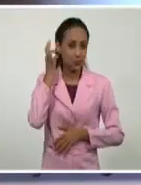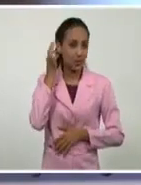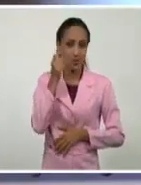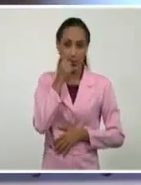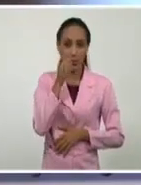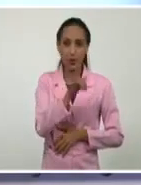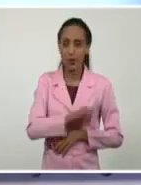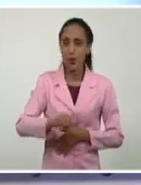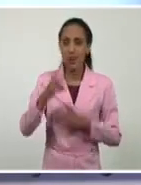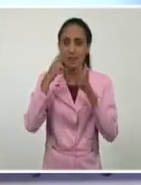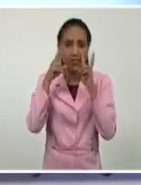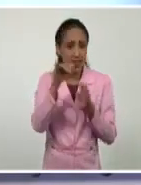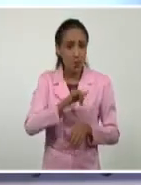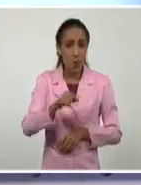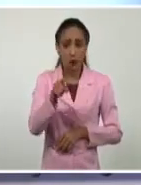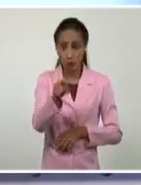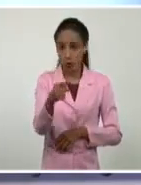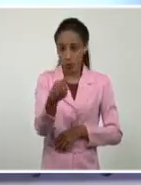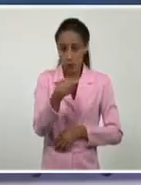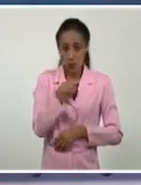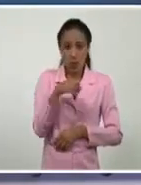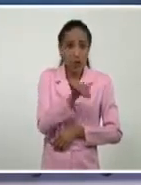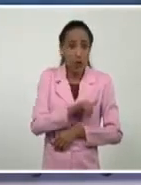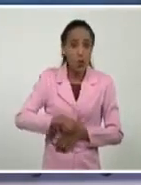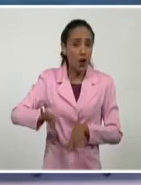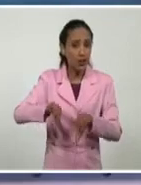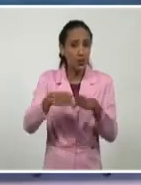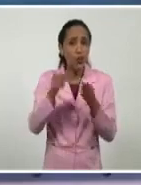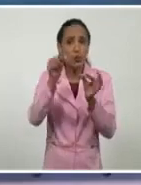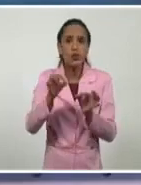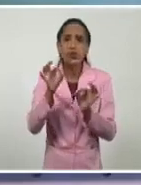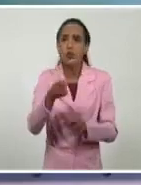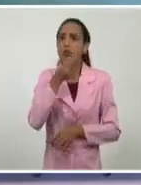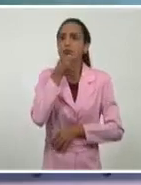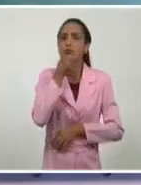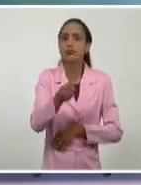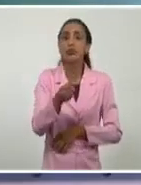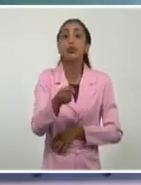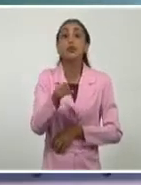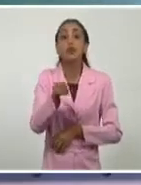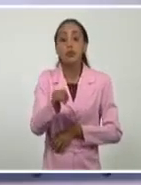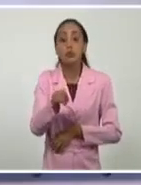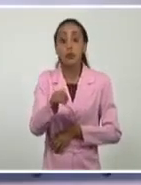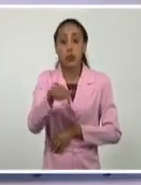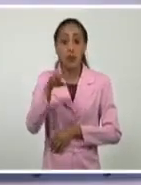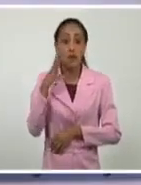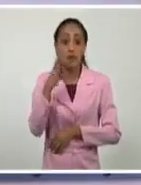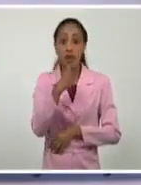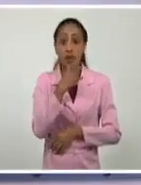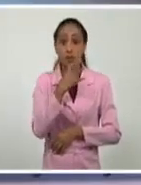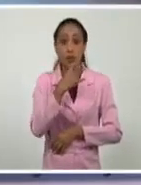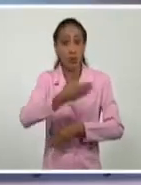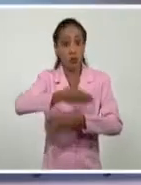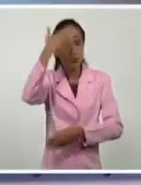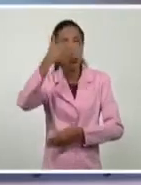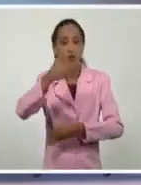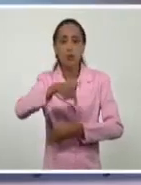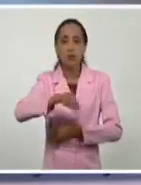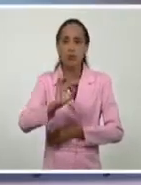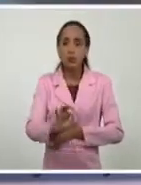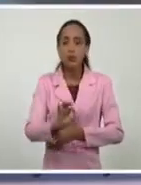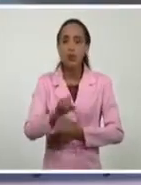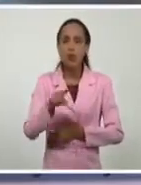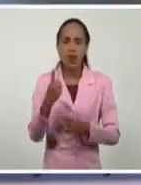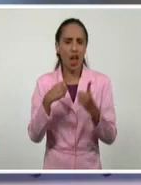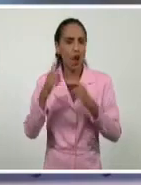suya y la mía y las de cuantos hemos colgado nuestra denuncia en los perfiles de Facebook. Así, porque aunque parezca cosa solo de